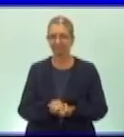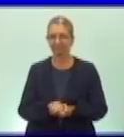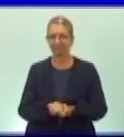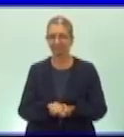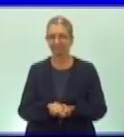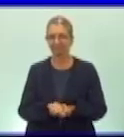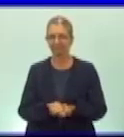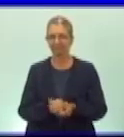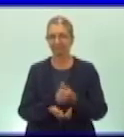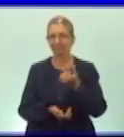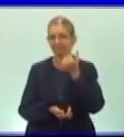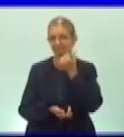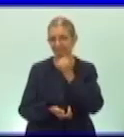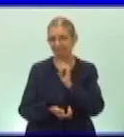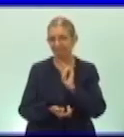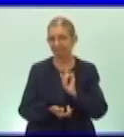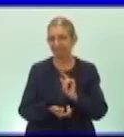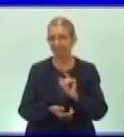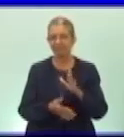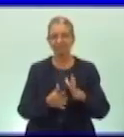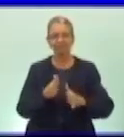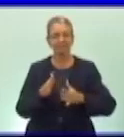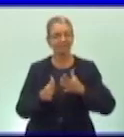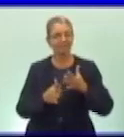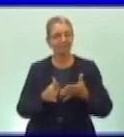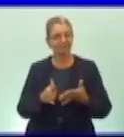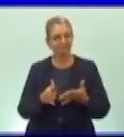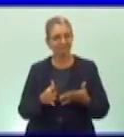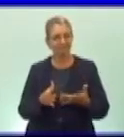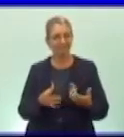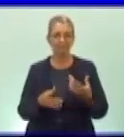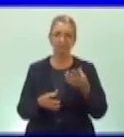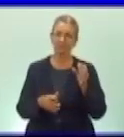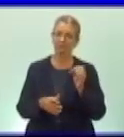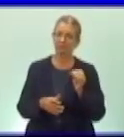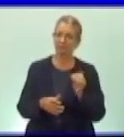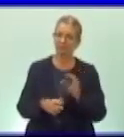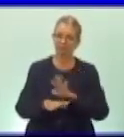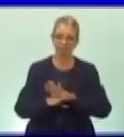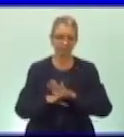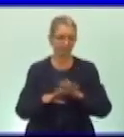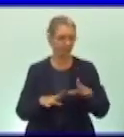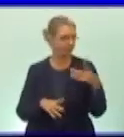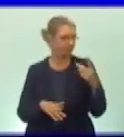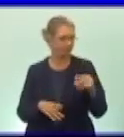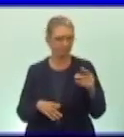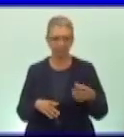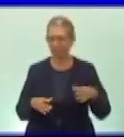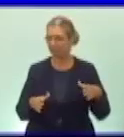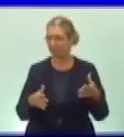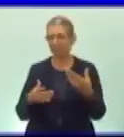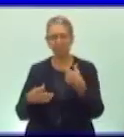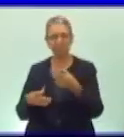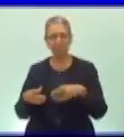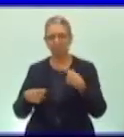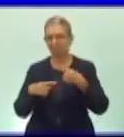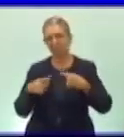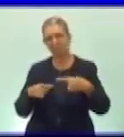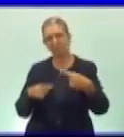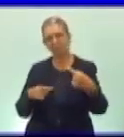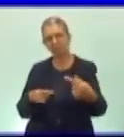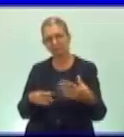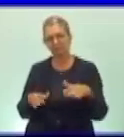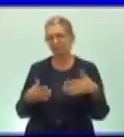arman su dramatización ahí o sencillamente lo llevan a la vida práctica y analizas